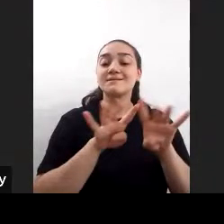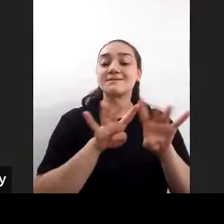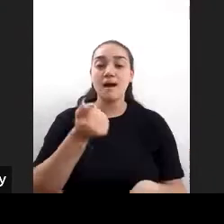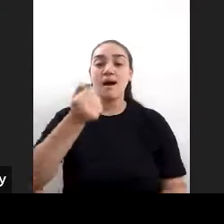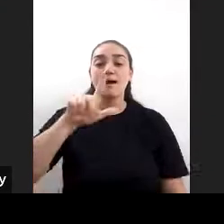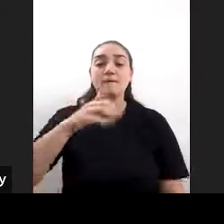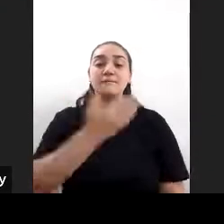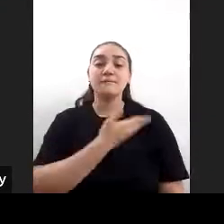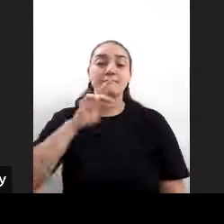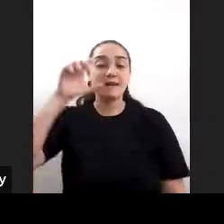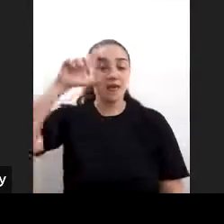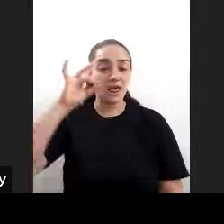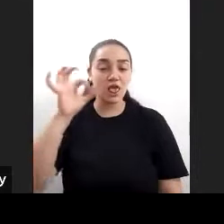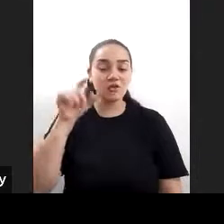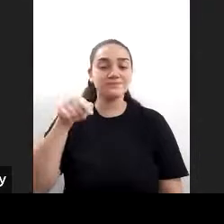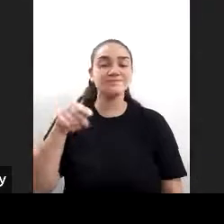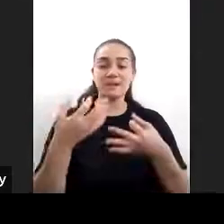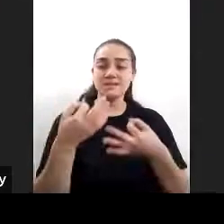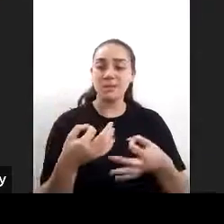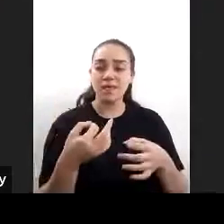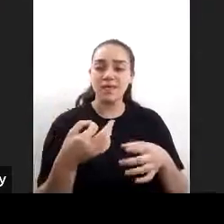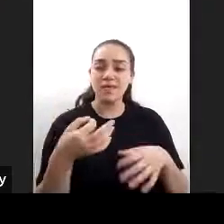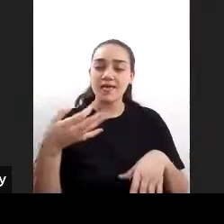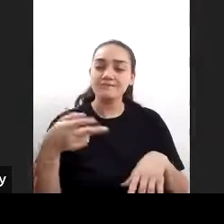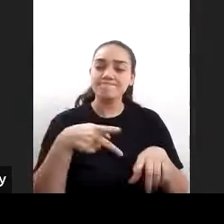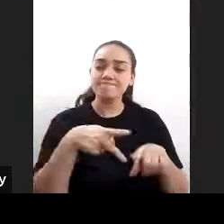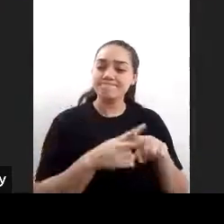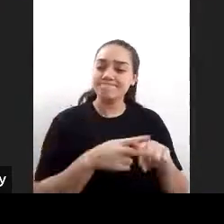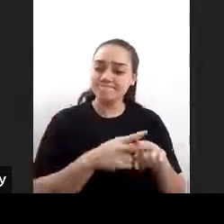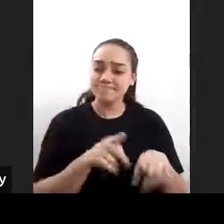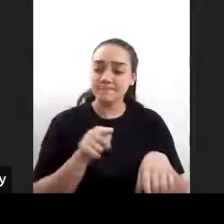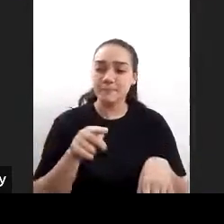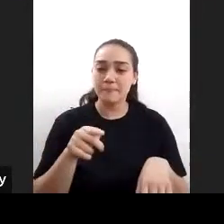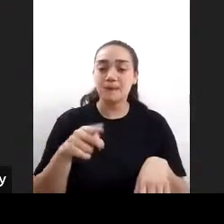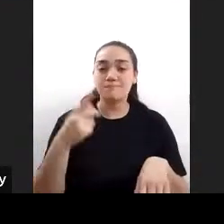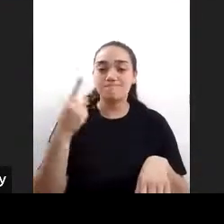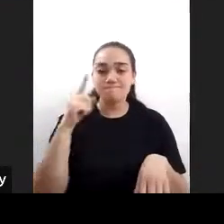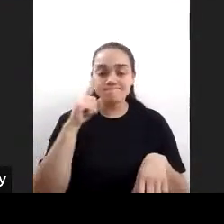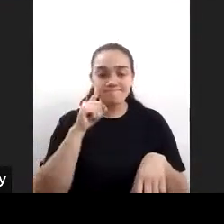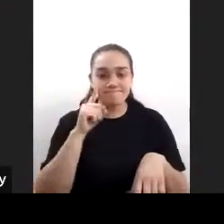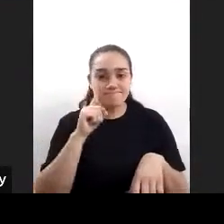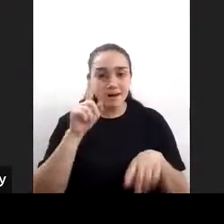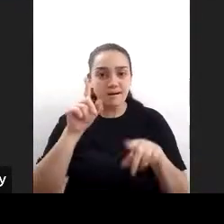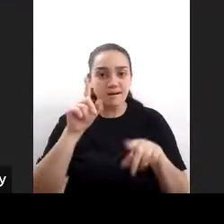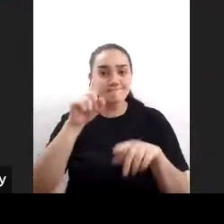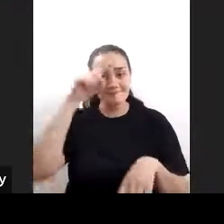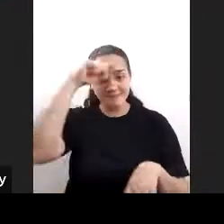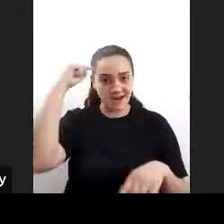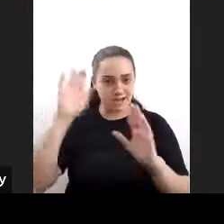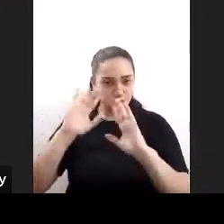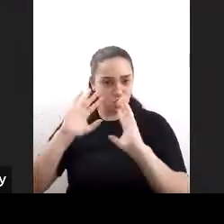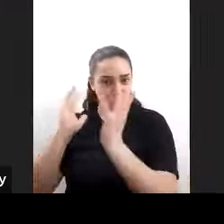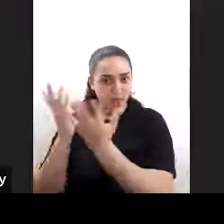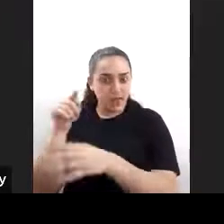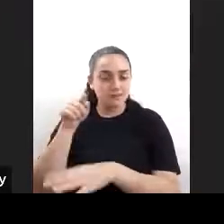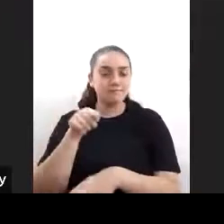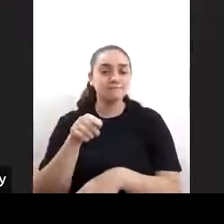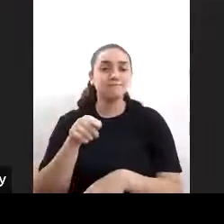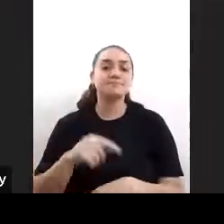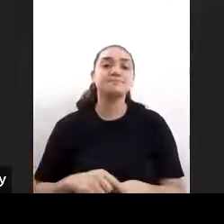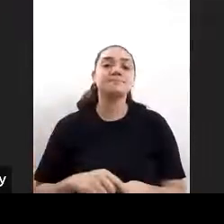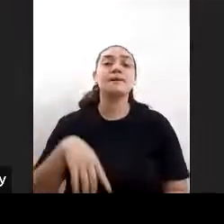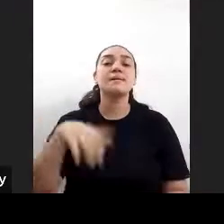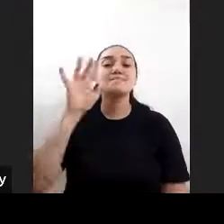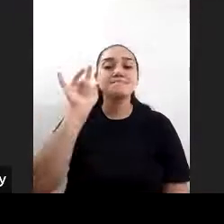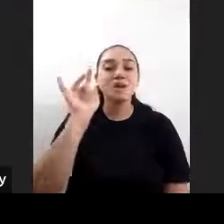seguridad informática mexicano muy conocido a nivel internacional así que el miércoles uno de diciembre